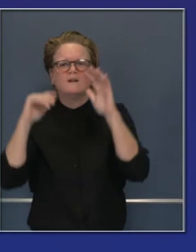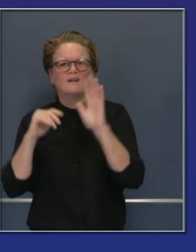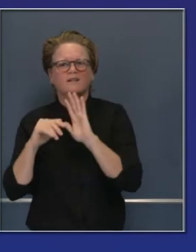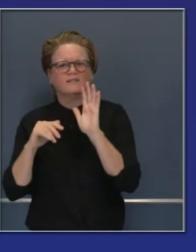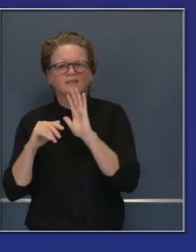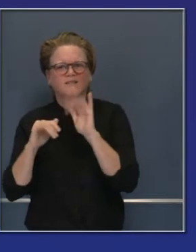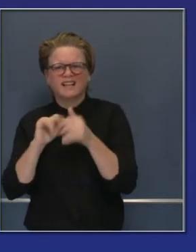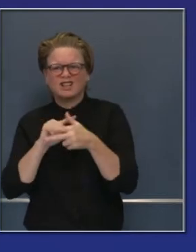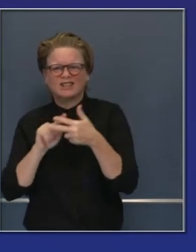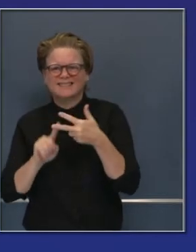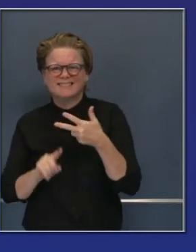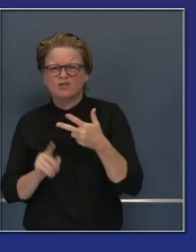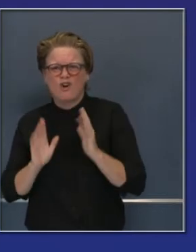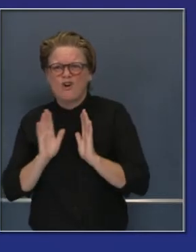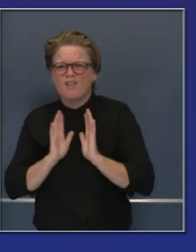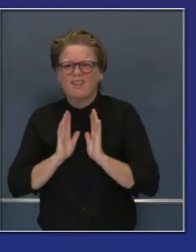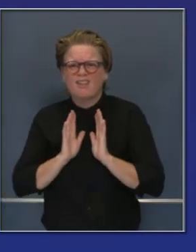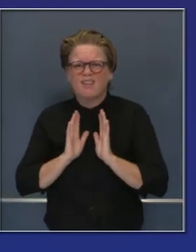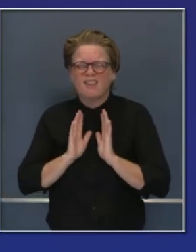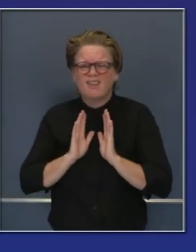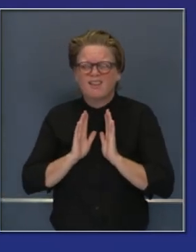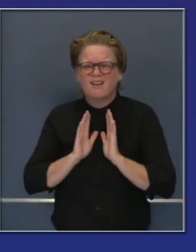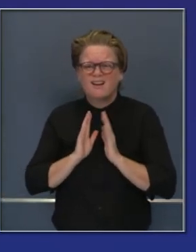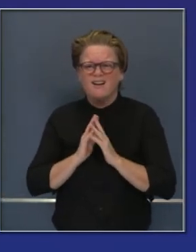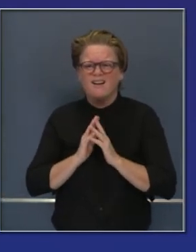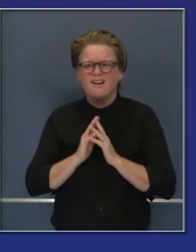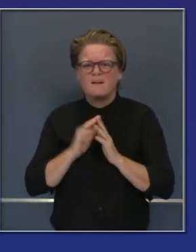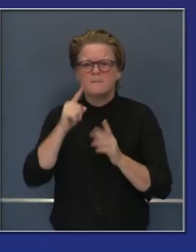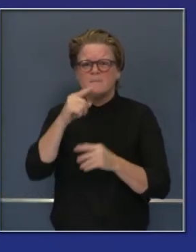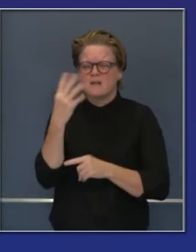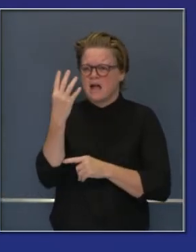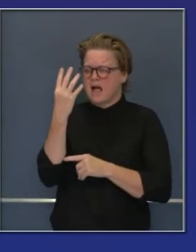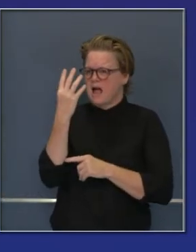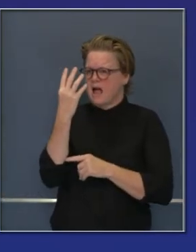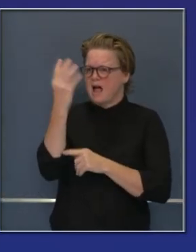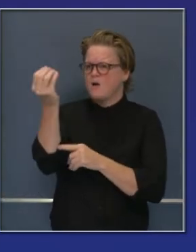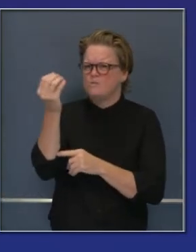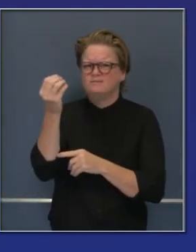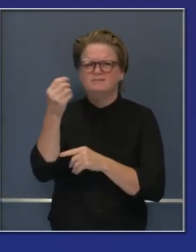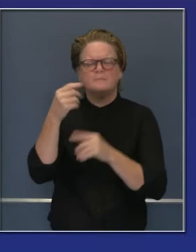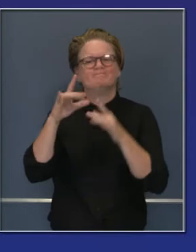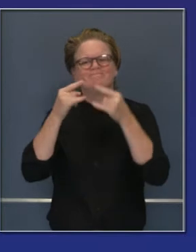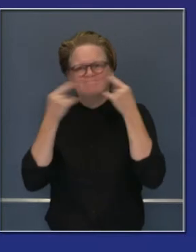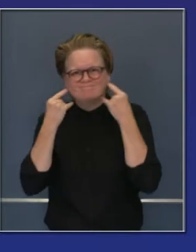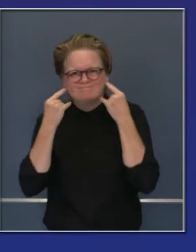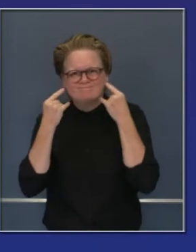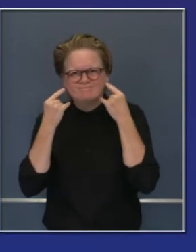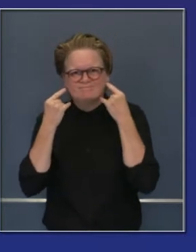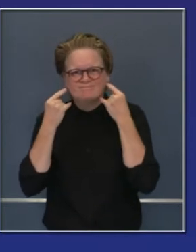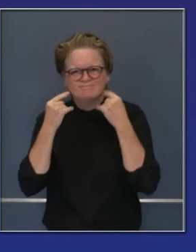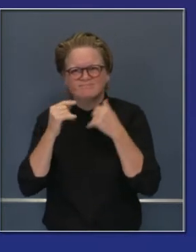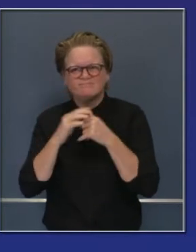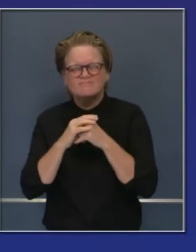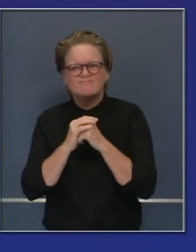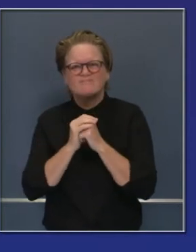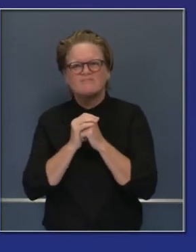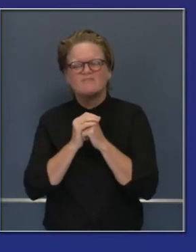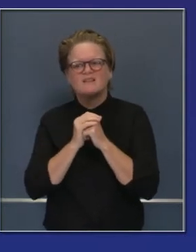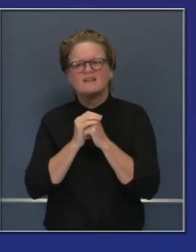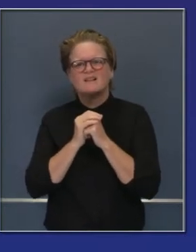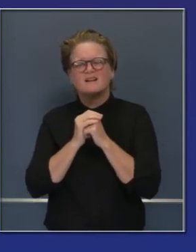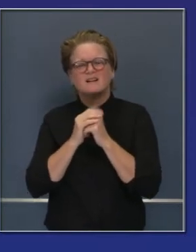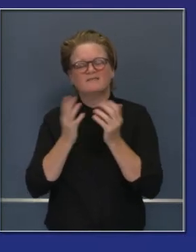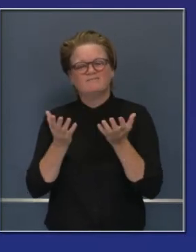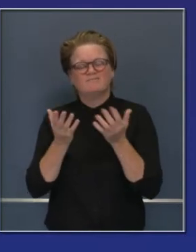como sea posible. En cuanto al uso de mascarillas, hemos dicho por meses ya deben usar su mascarilla aunque estén en público y queremos